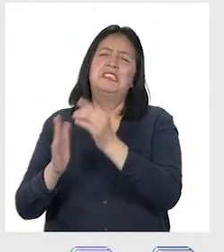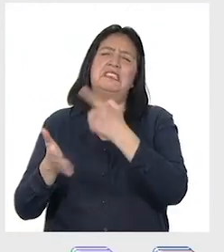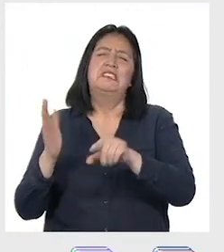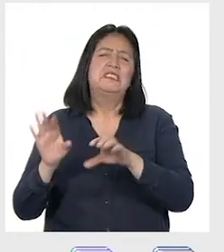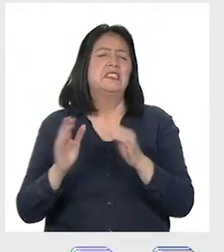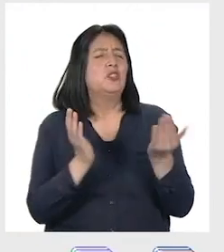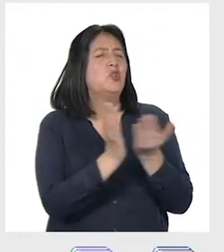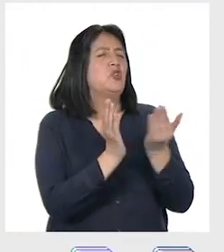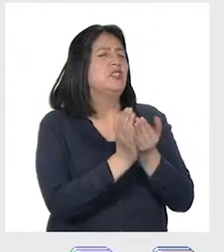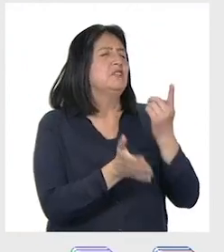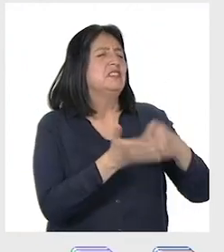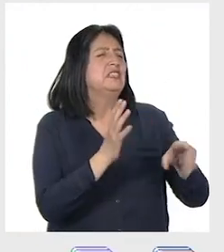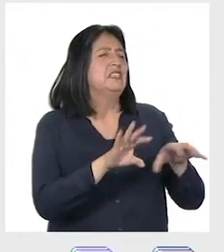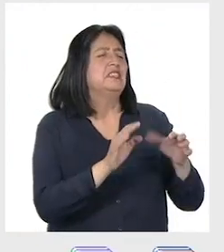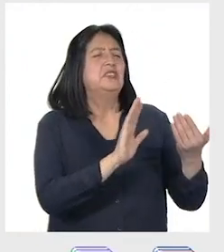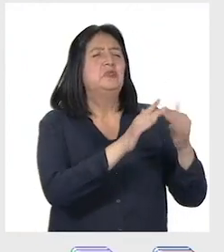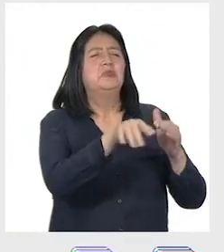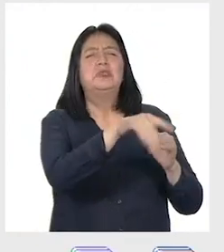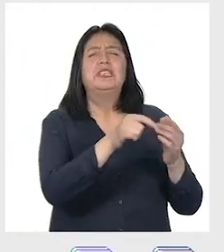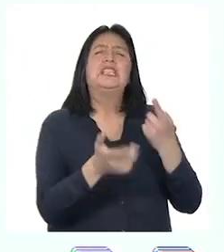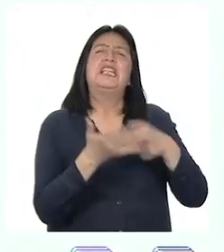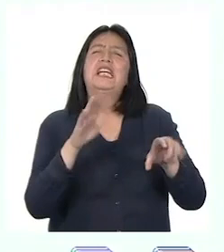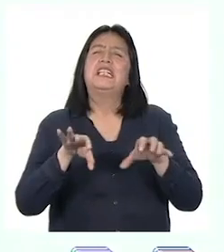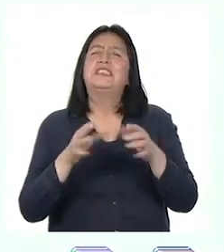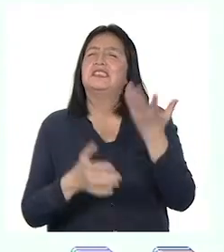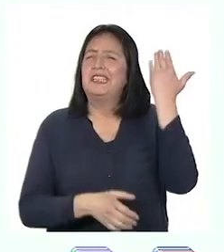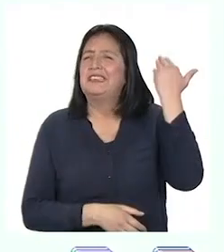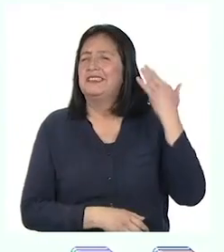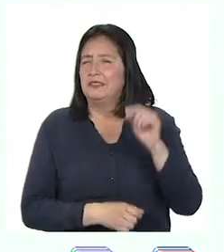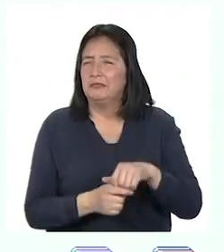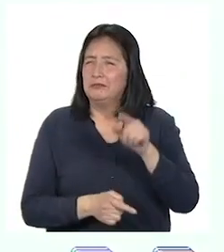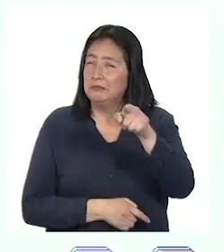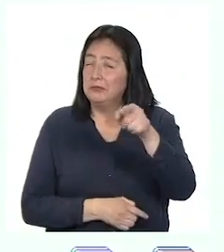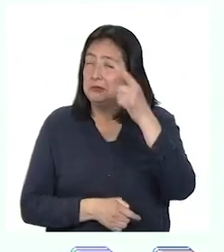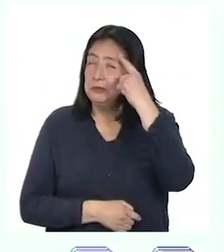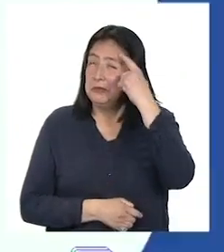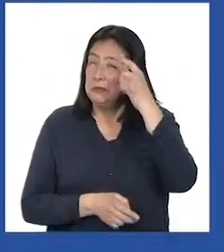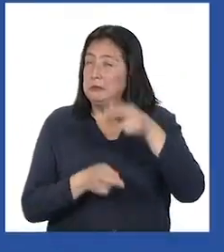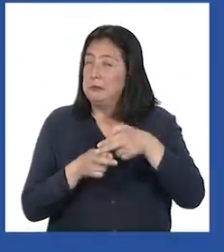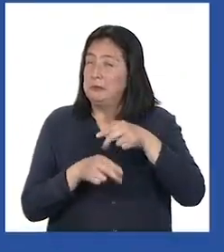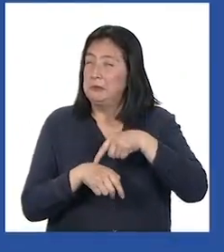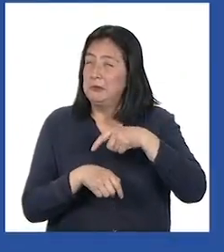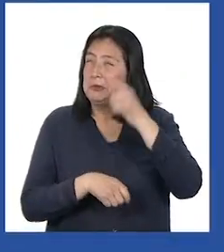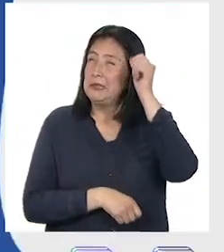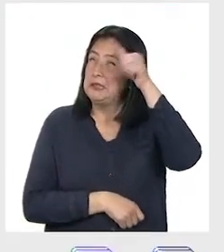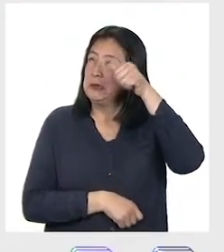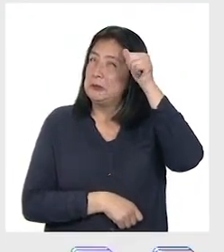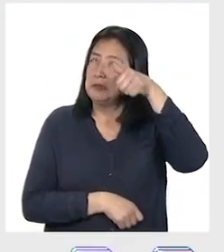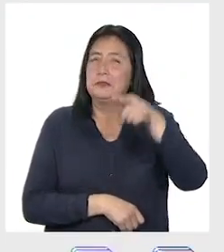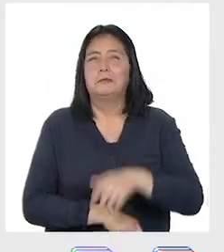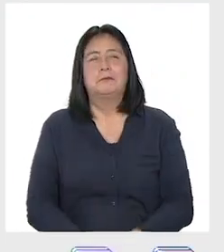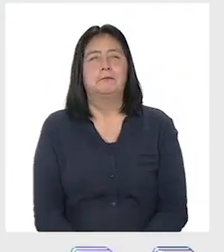escuelas, barrios o comunidades? Tómense unos segundos más para recordar.